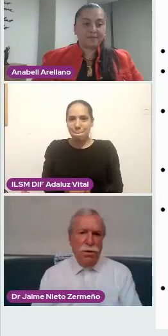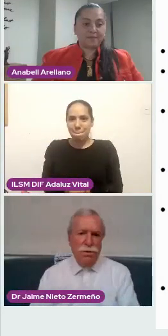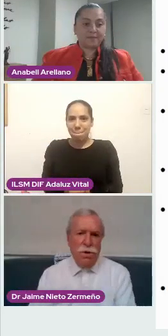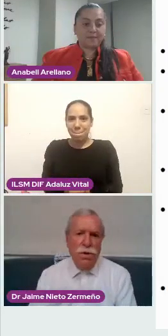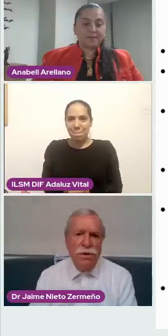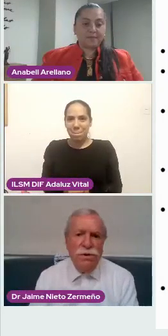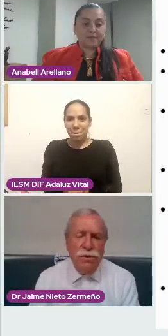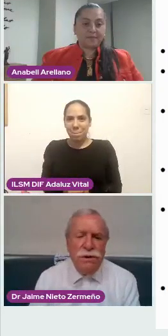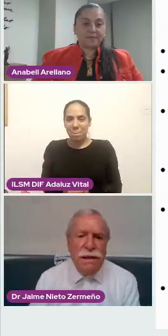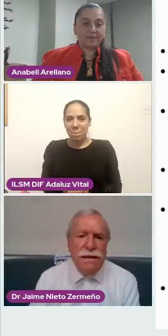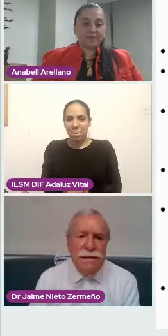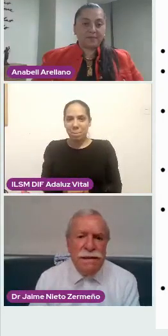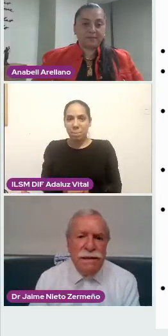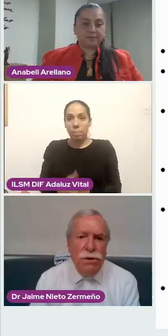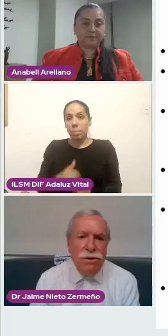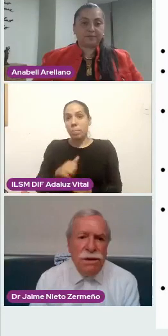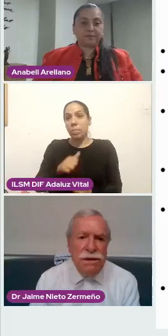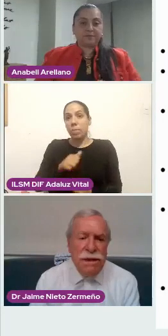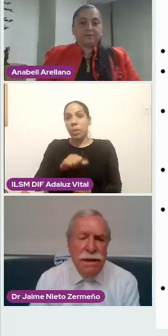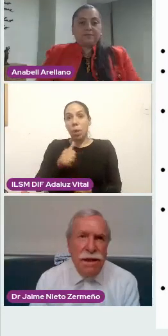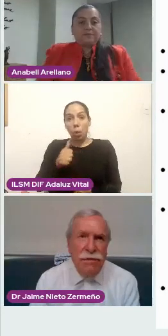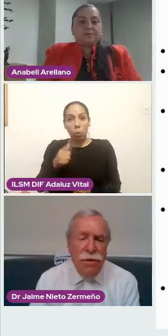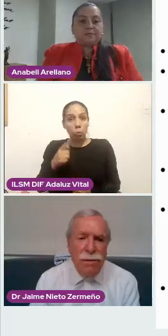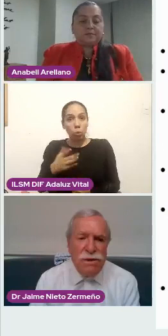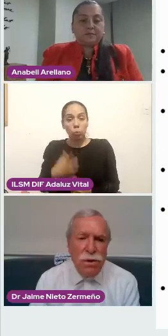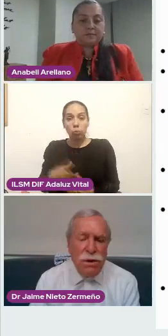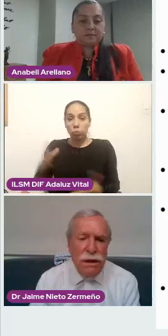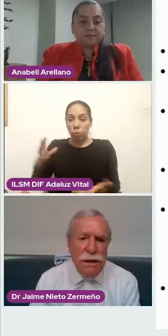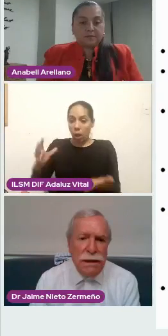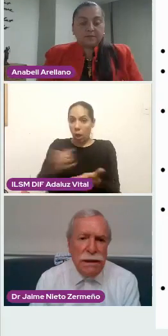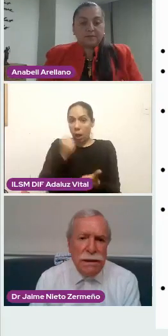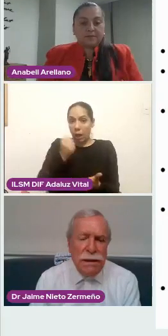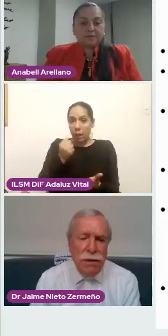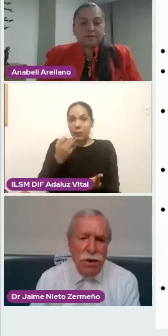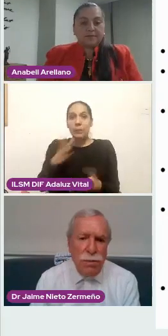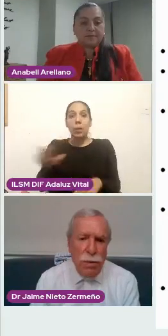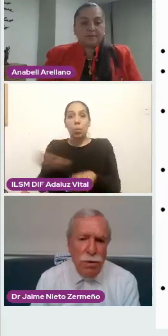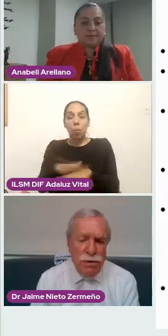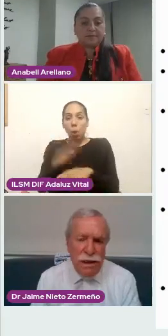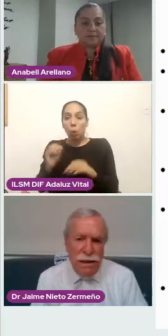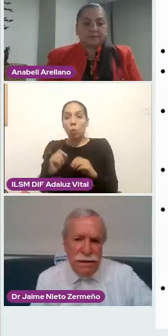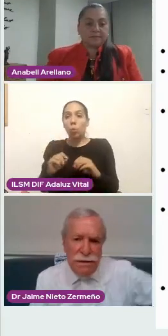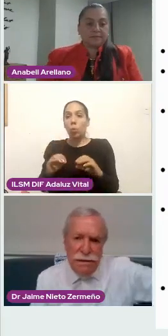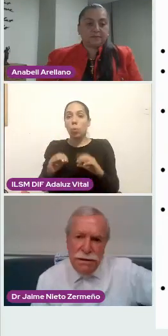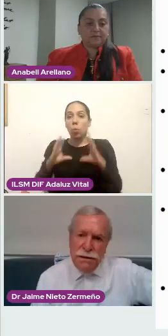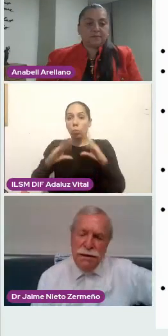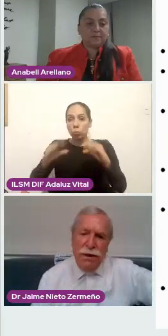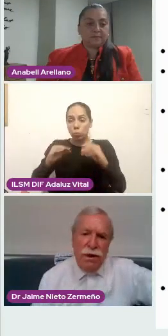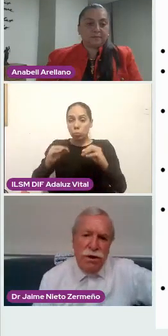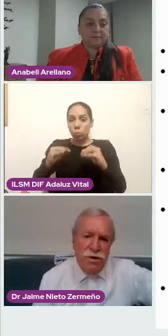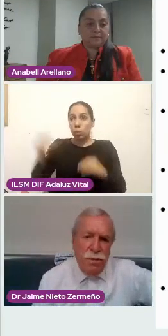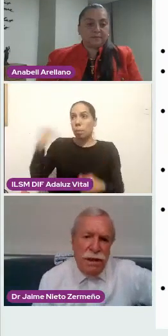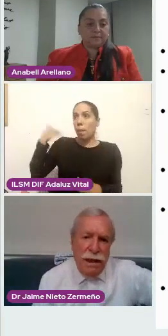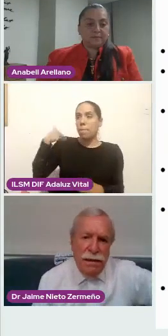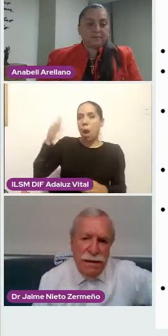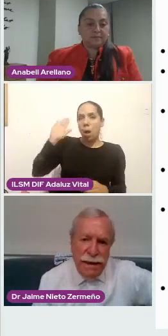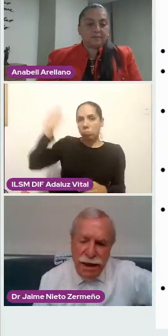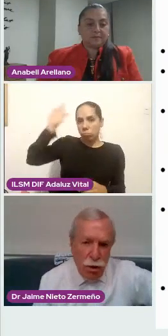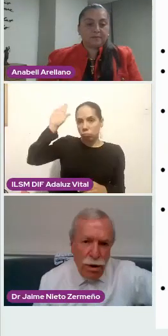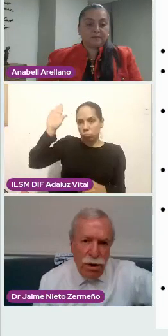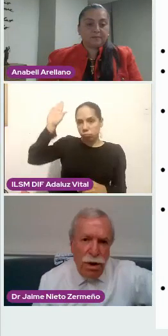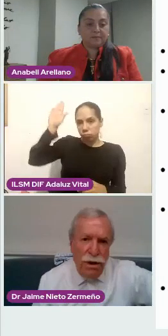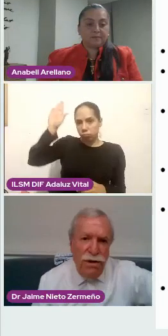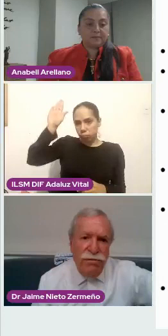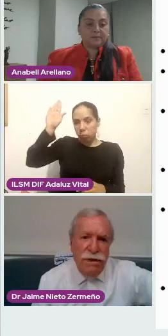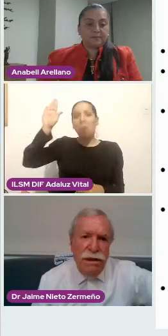Bueno, otro de nuestros grandes éxitos es la, la formación de, del cuerpo voluntarias de cualquier hospital, se